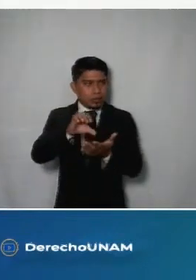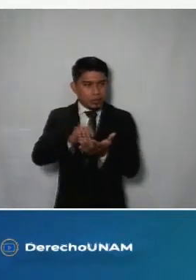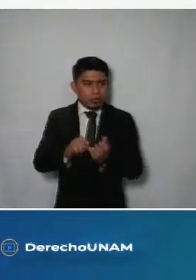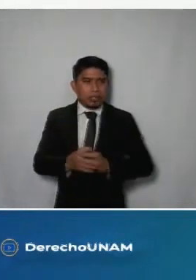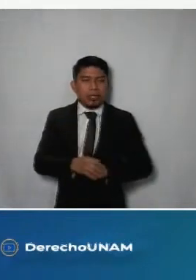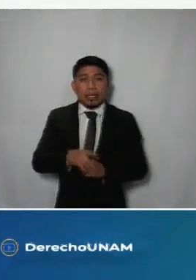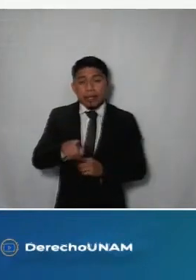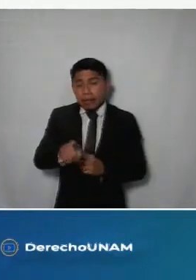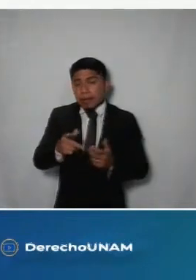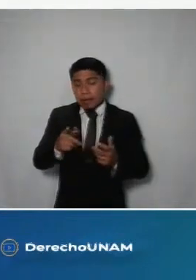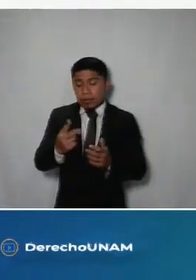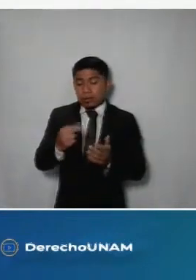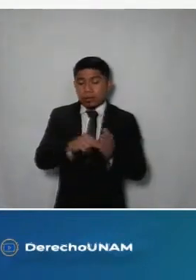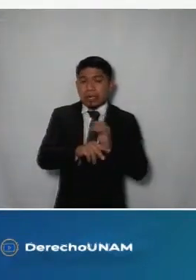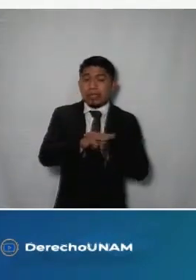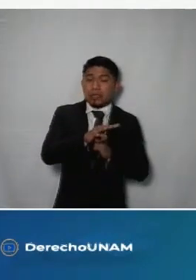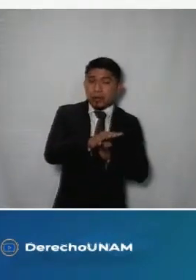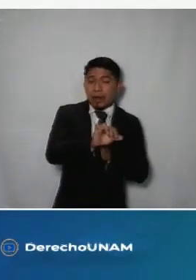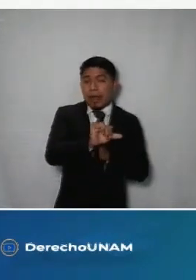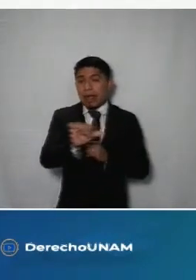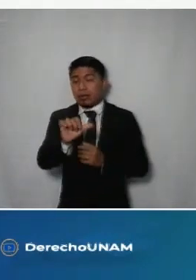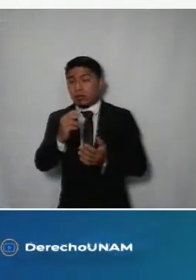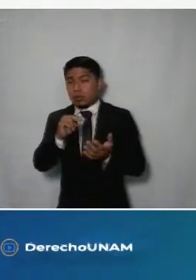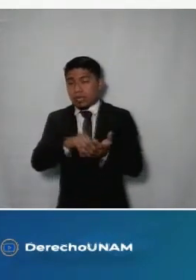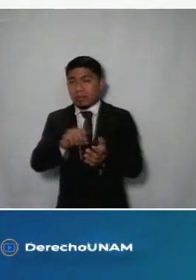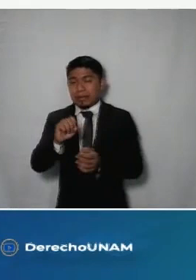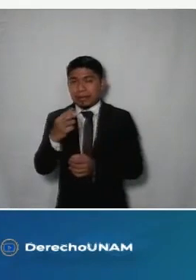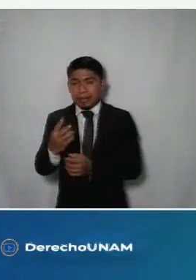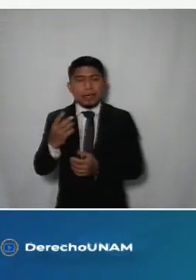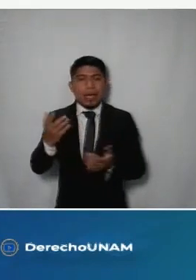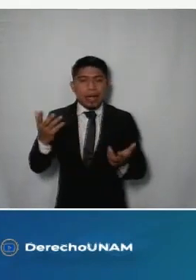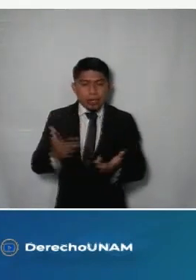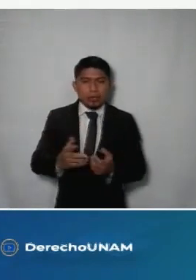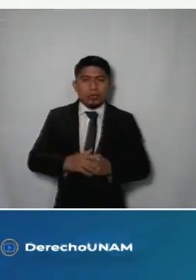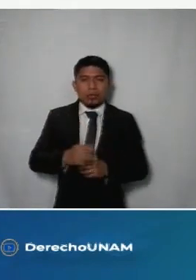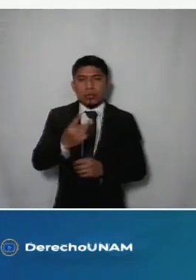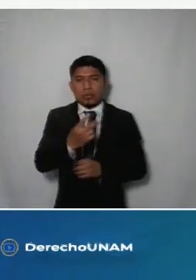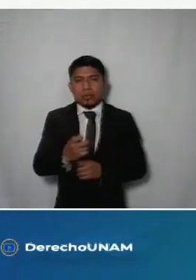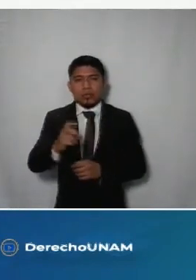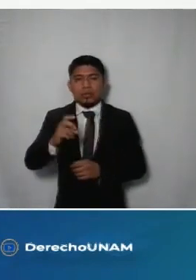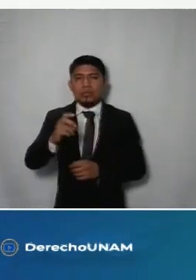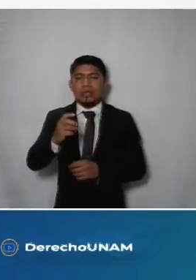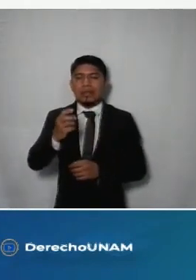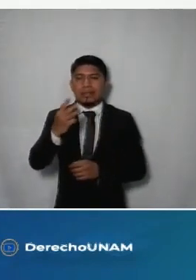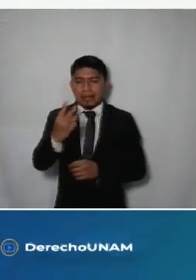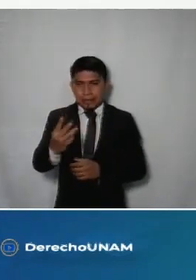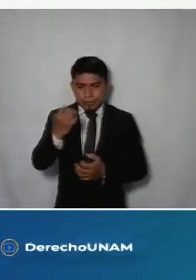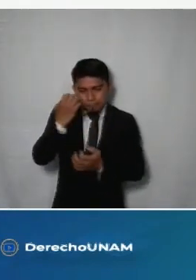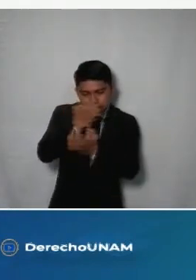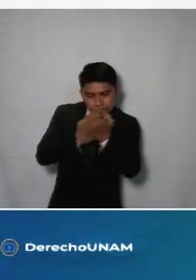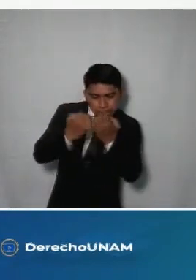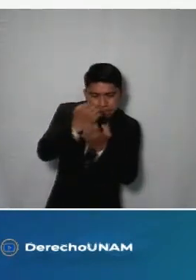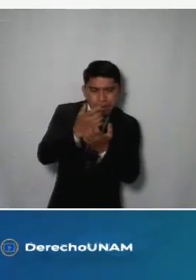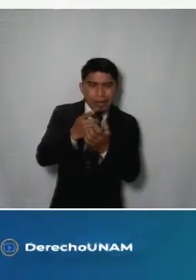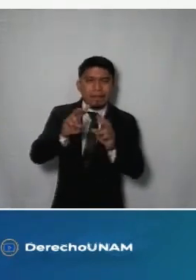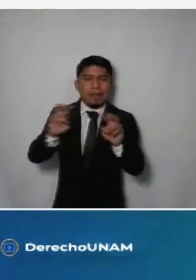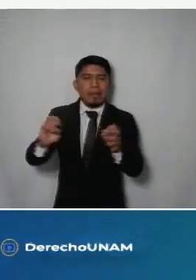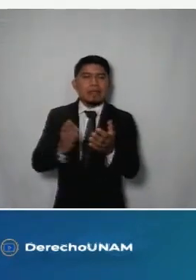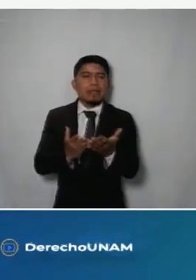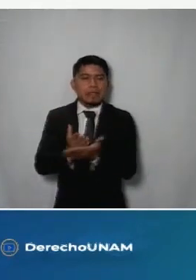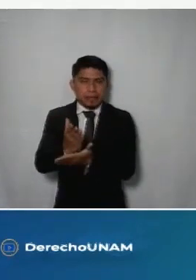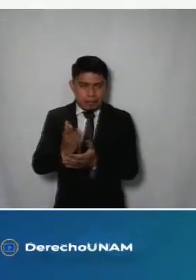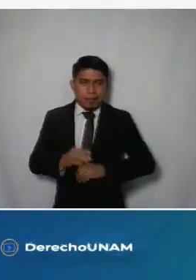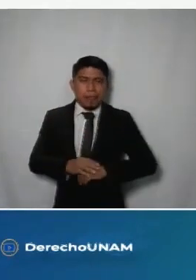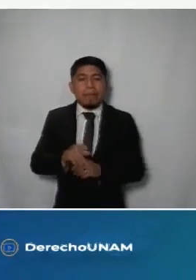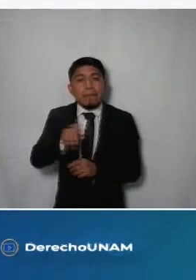con discapacidad y que del dos mil diecinueve dos mil veintitrés ha realizado un total de doscientos tres diagnósticos en materia de accesibilidad